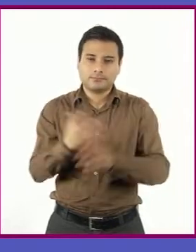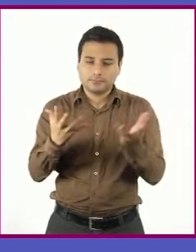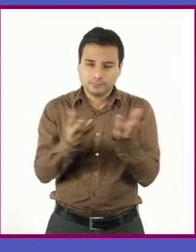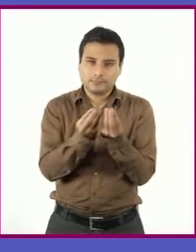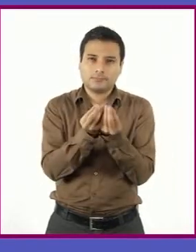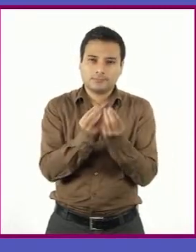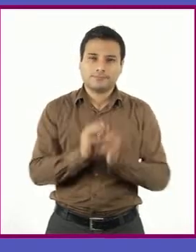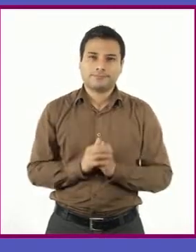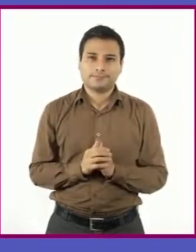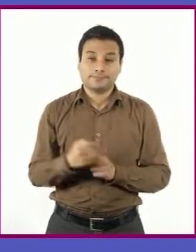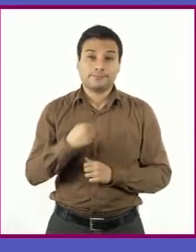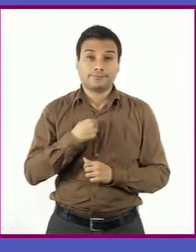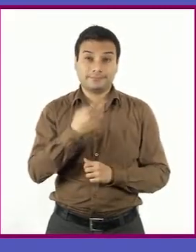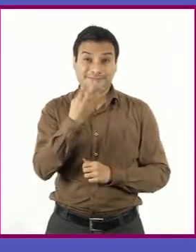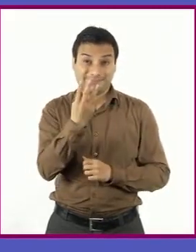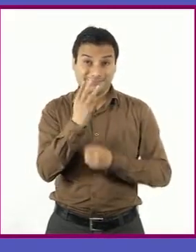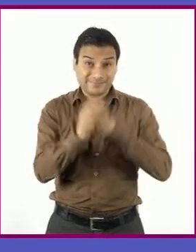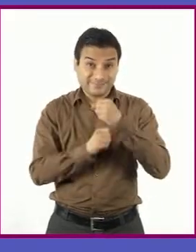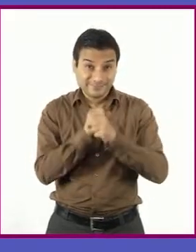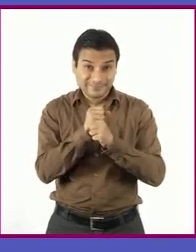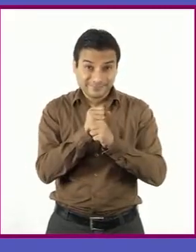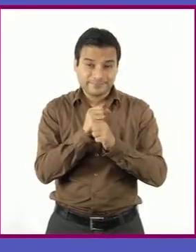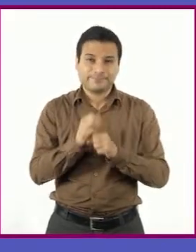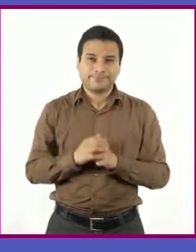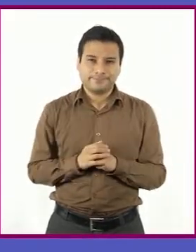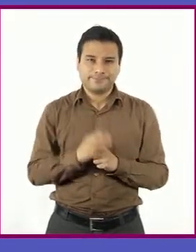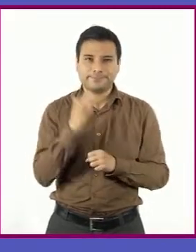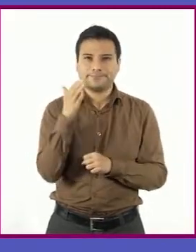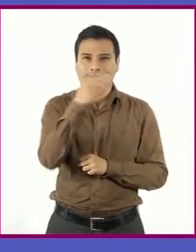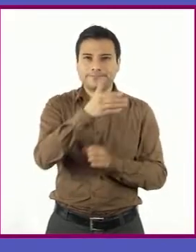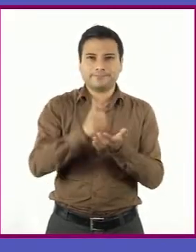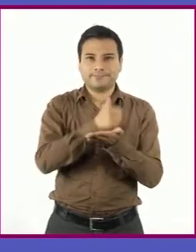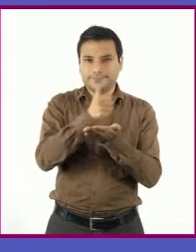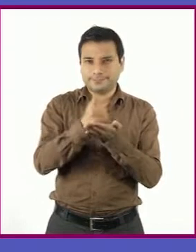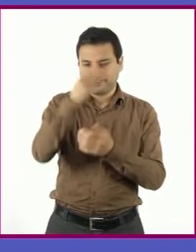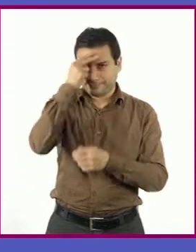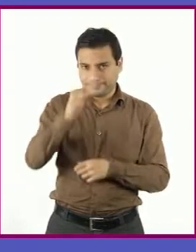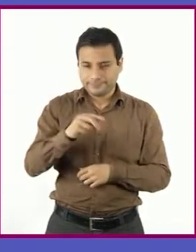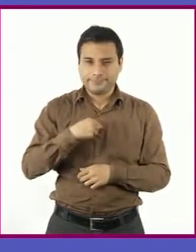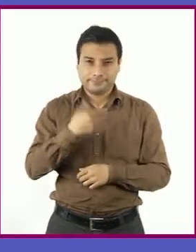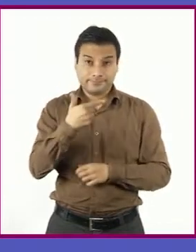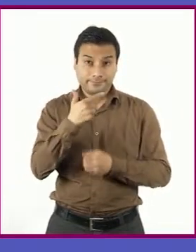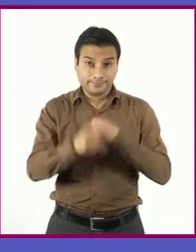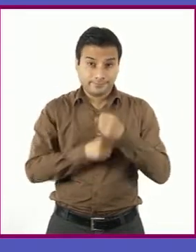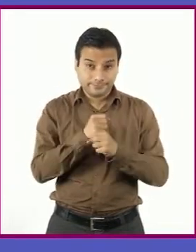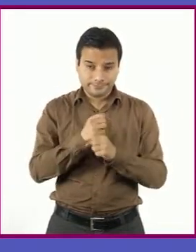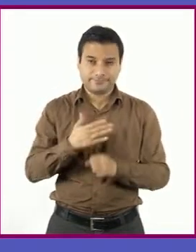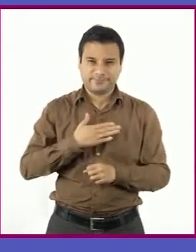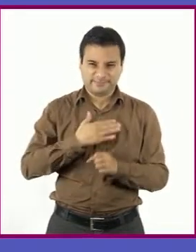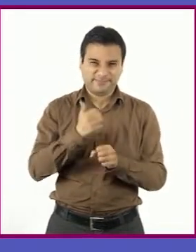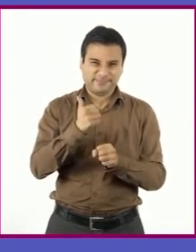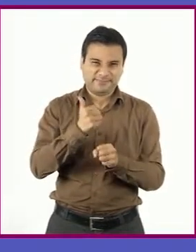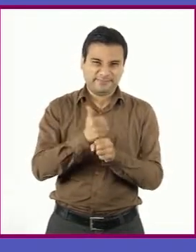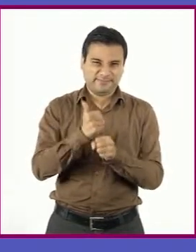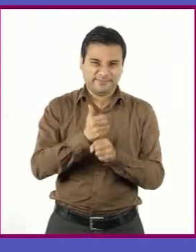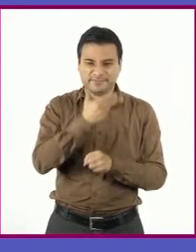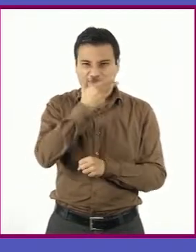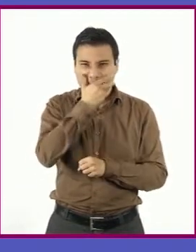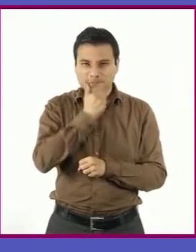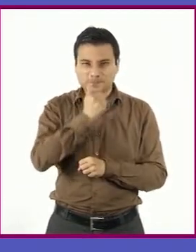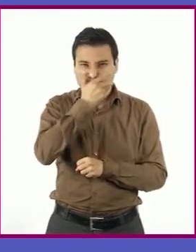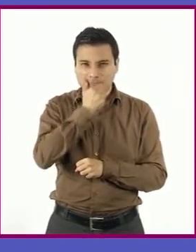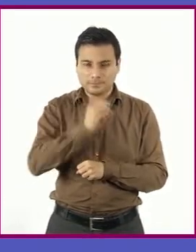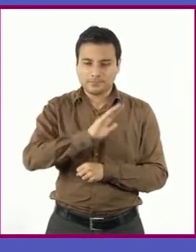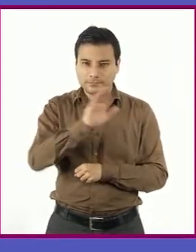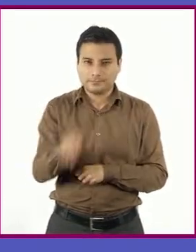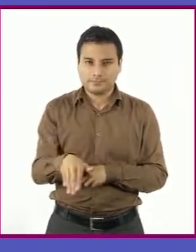quedó. Cuando yo tenía tres años fuimos a vivir a la capital. Cuando tenía siete, mi abuelo, el otro hombre que había en la casa,